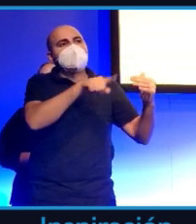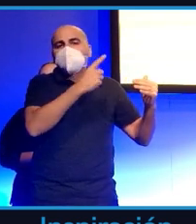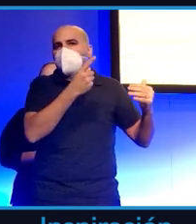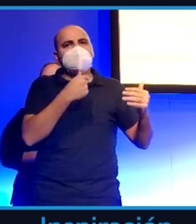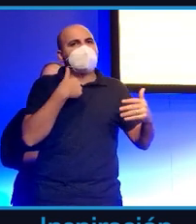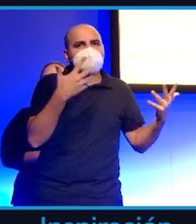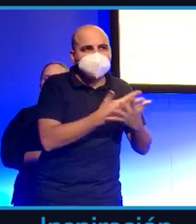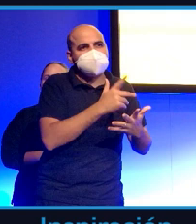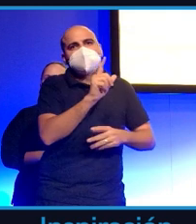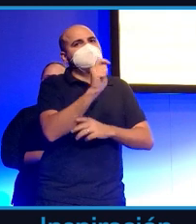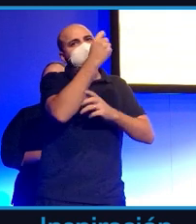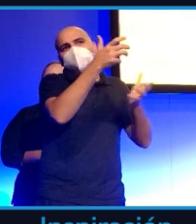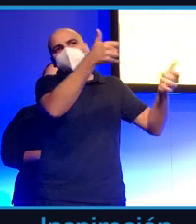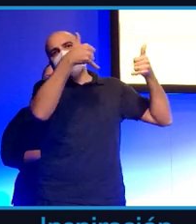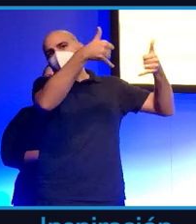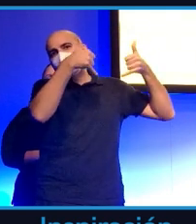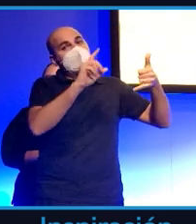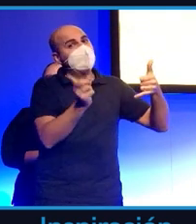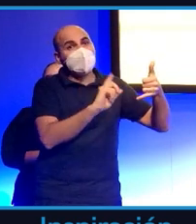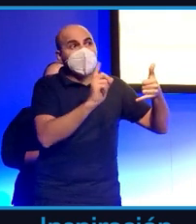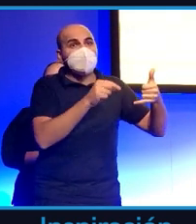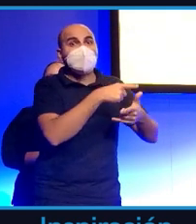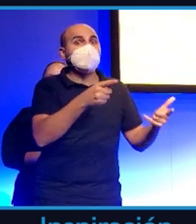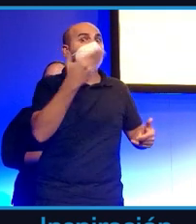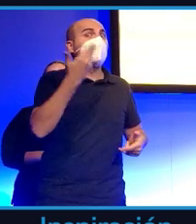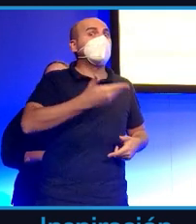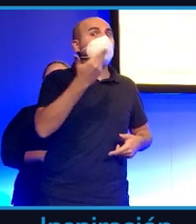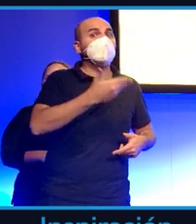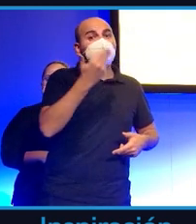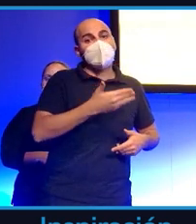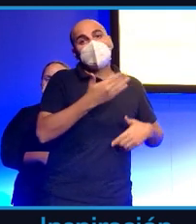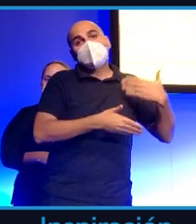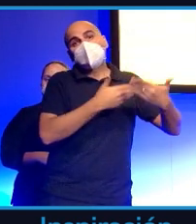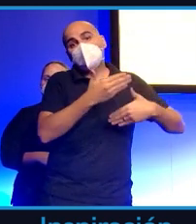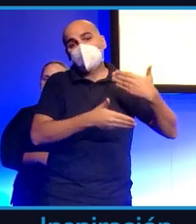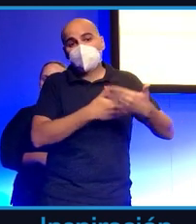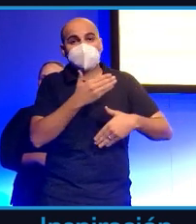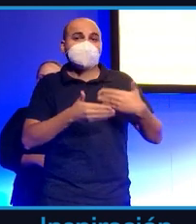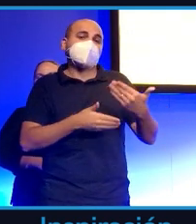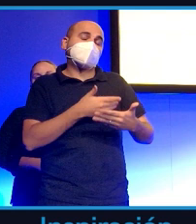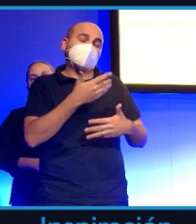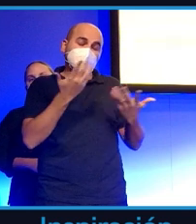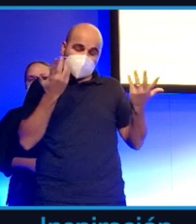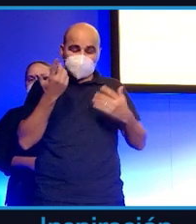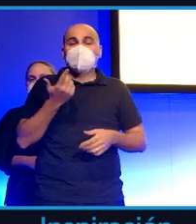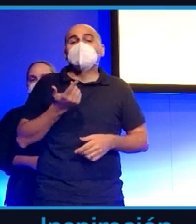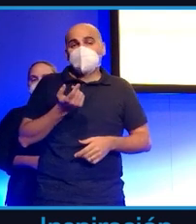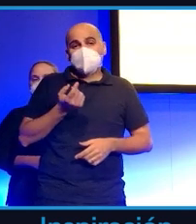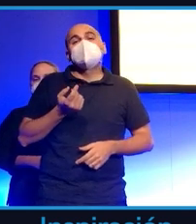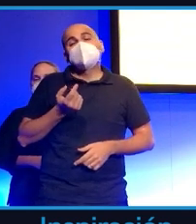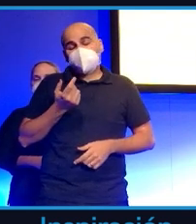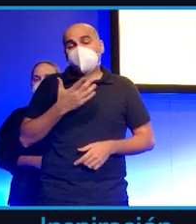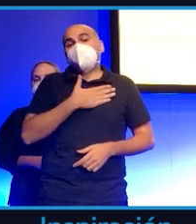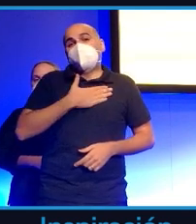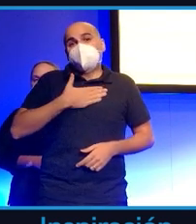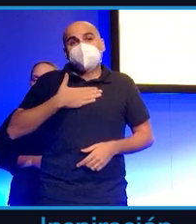logros y estos jugadores que eran mediáticamente muy potentes en la época estábamos hablando de los finales de los 80 tenían grandes